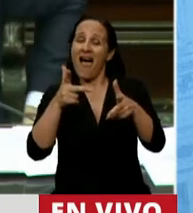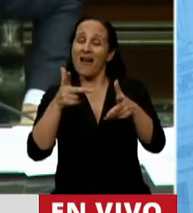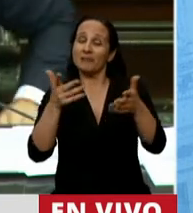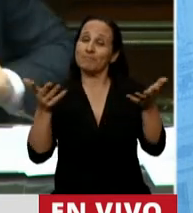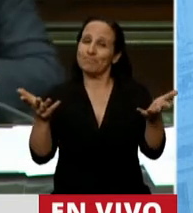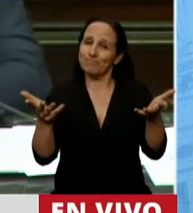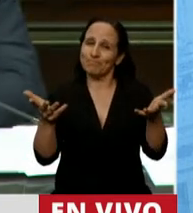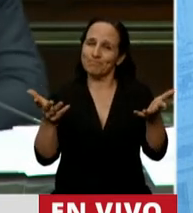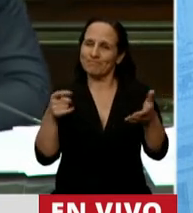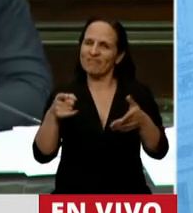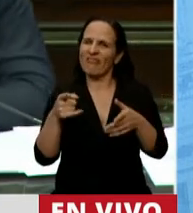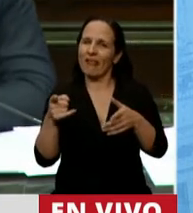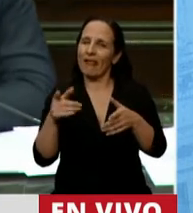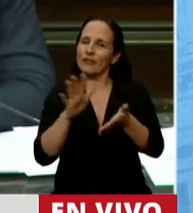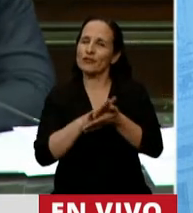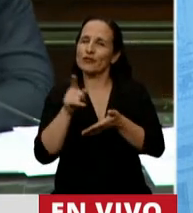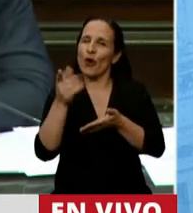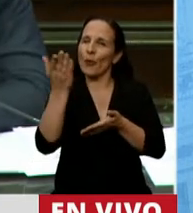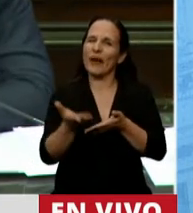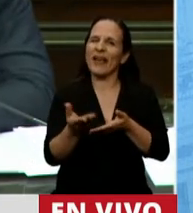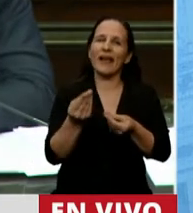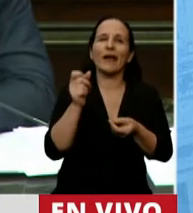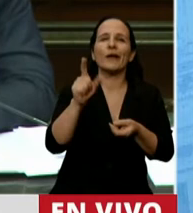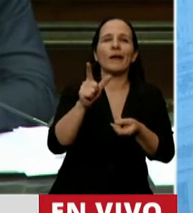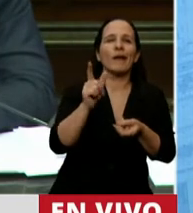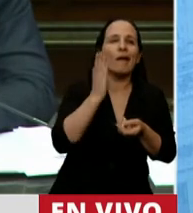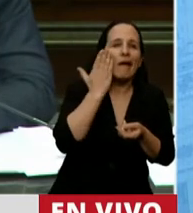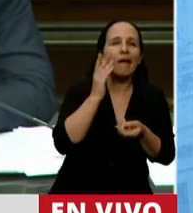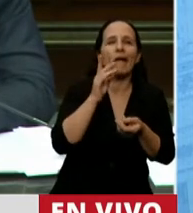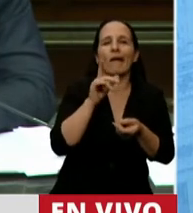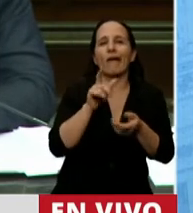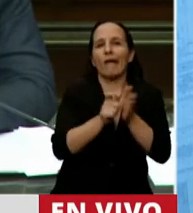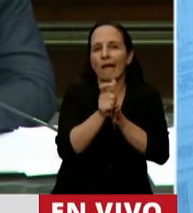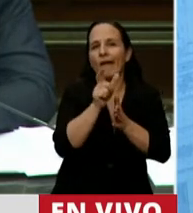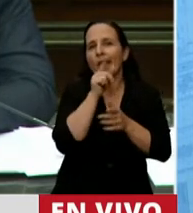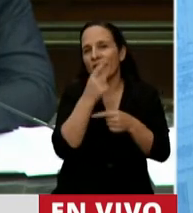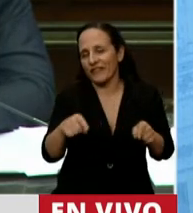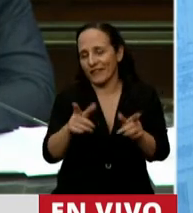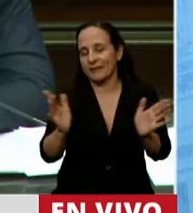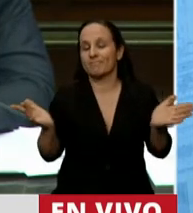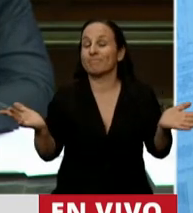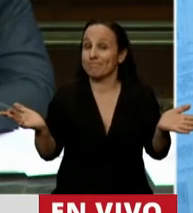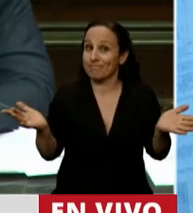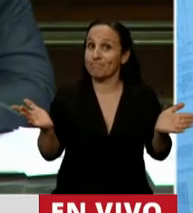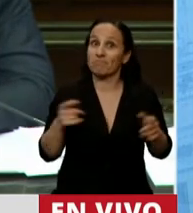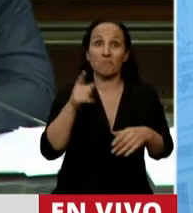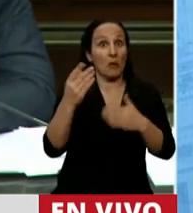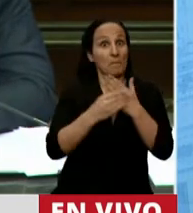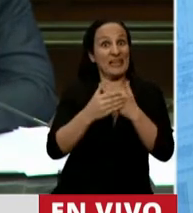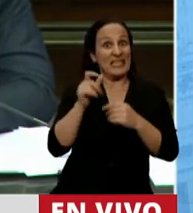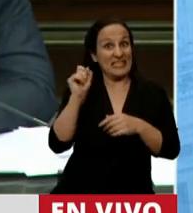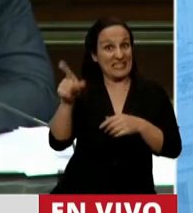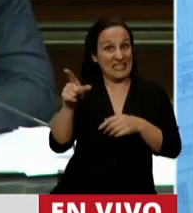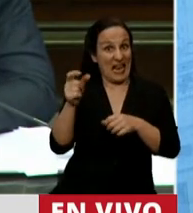relativas respecto de sus redes sociales, por ejemplo, y puede ser pasivo a que la ministra de su gobierno